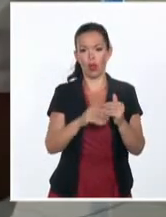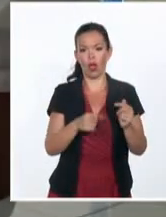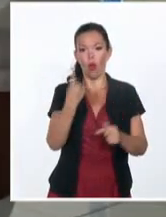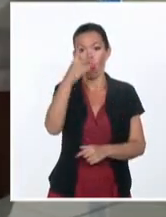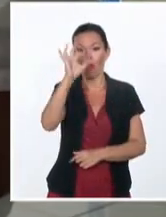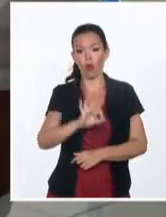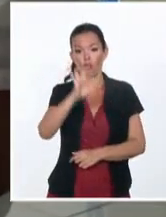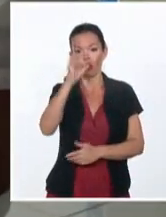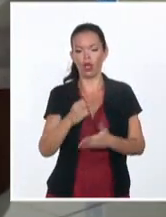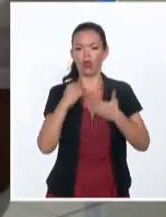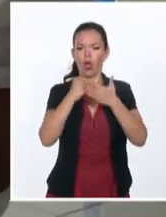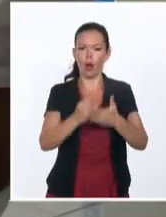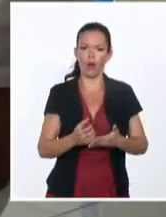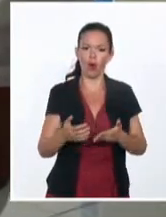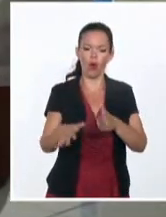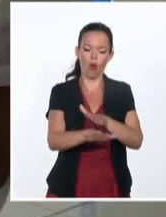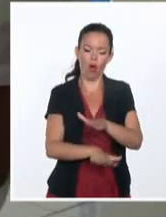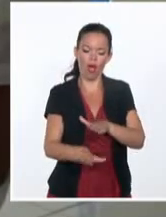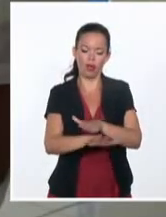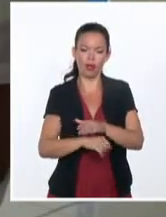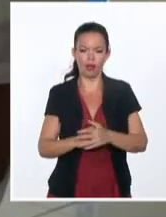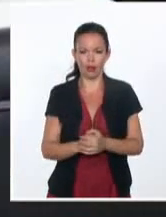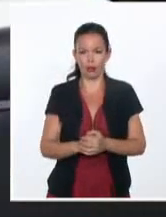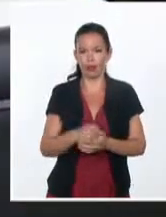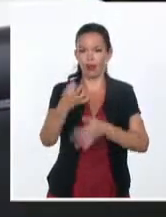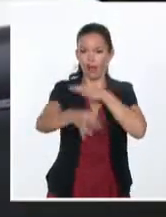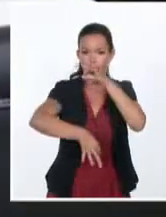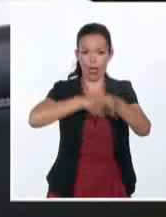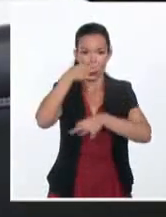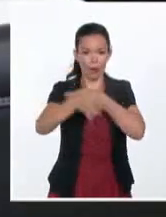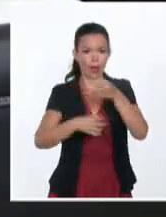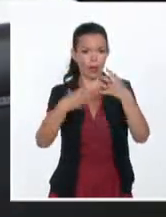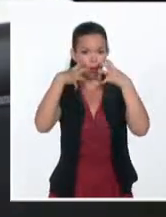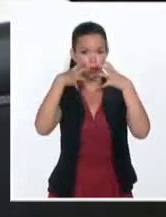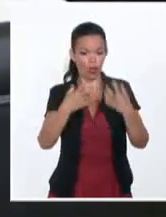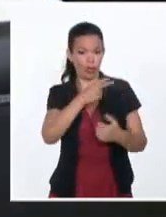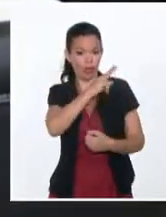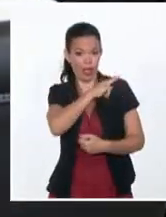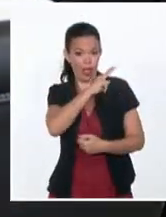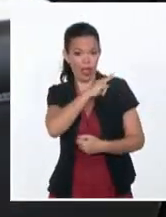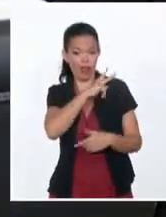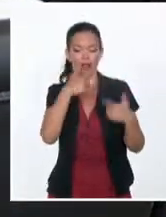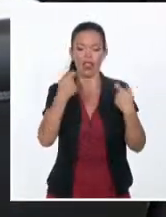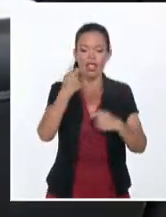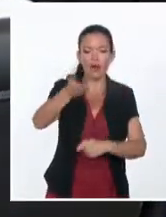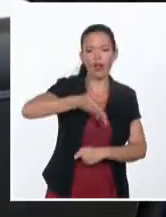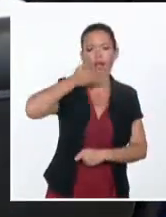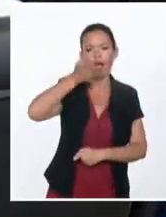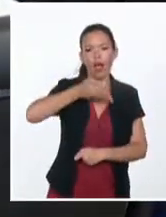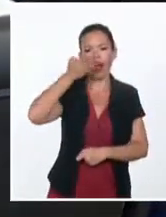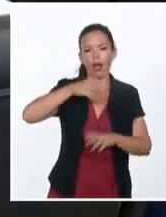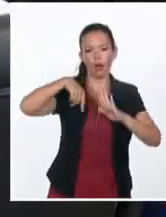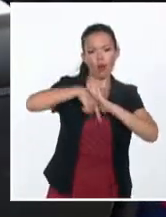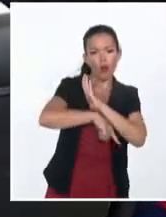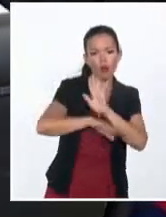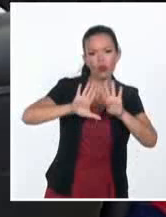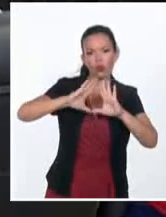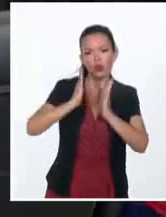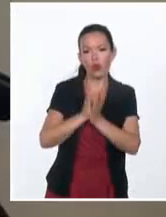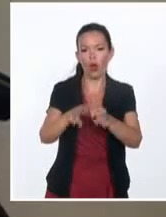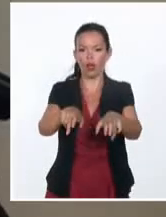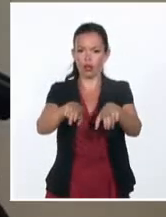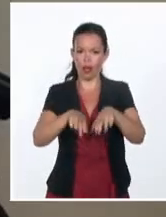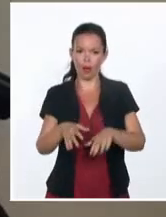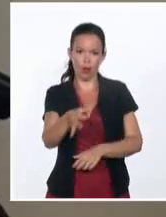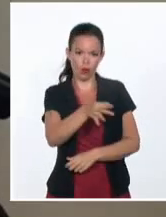territorial. Lazo resaltó la importancia de que los directivos de esa entidad rindan cuenta de su gestión a la Asamblea Municipal del Poder Popular.